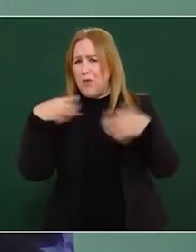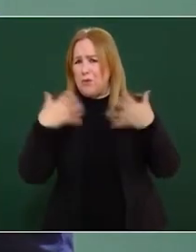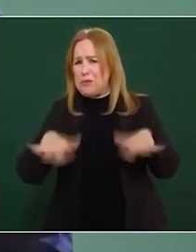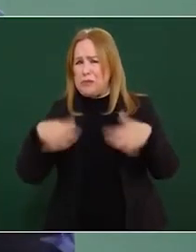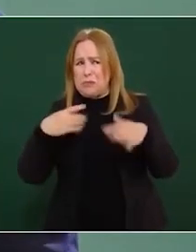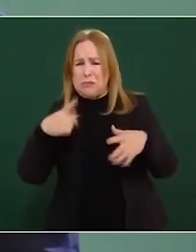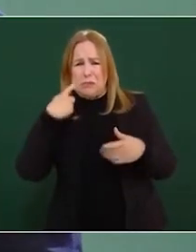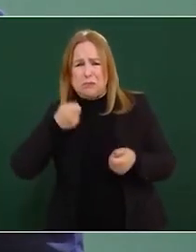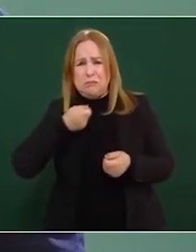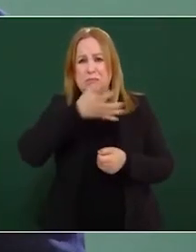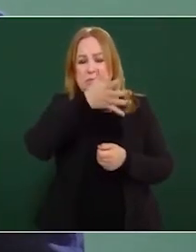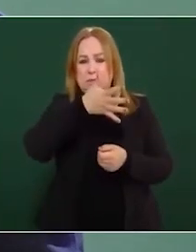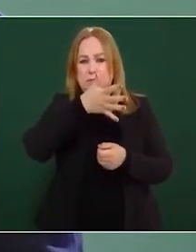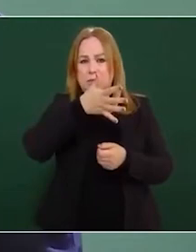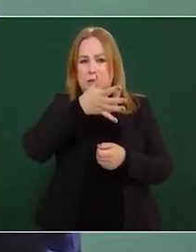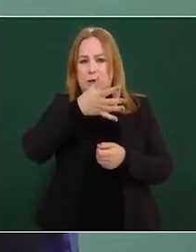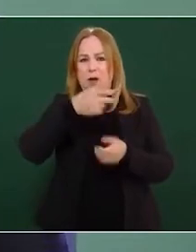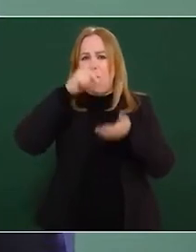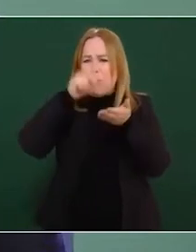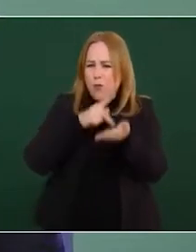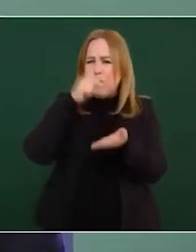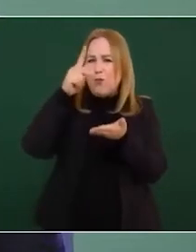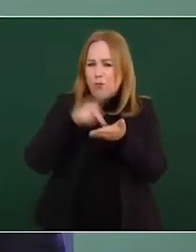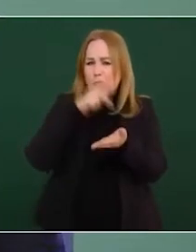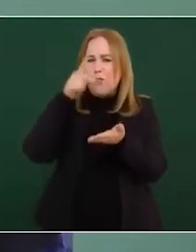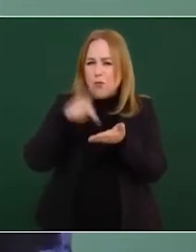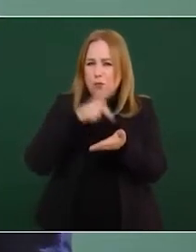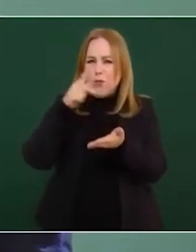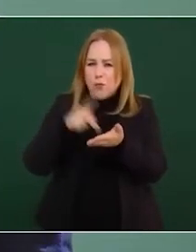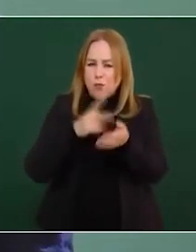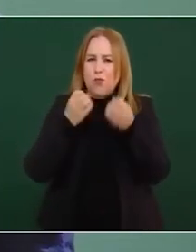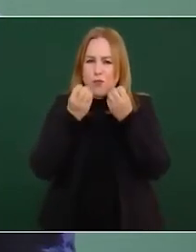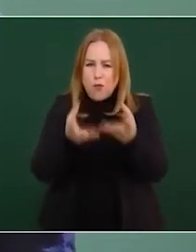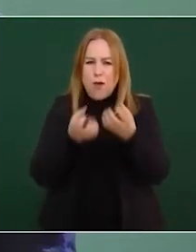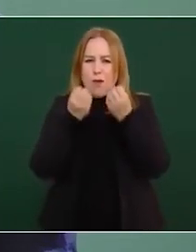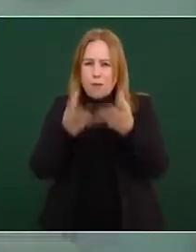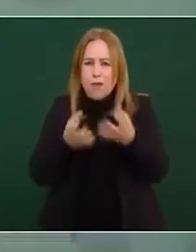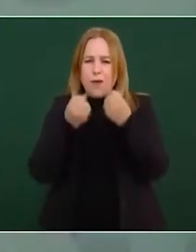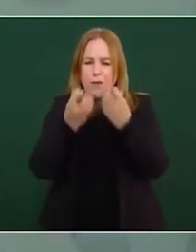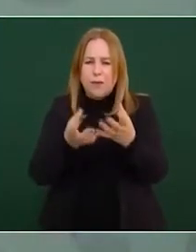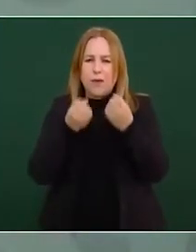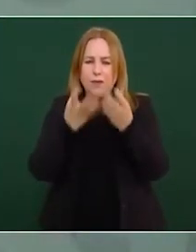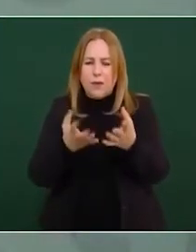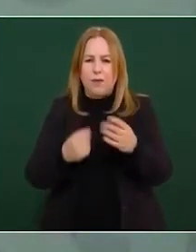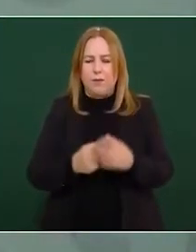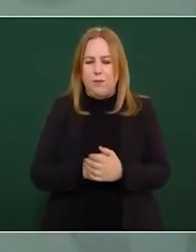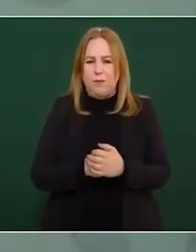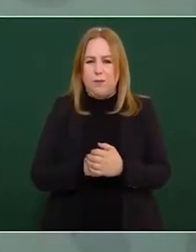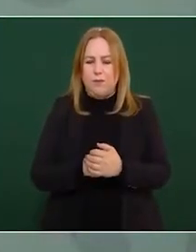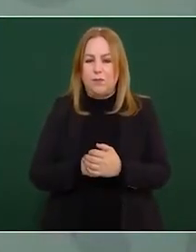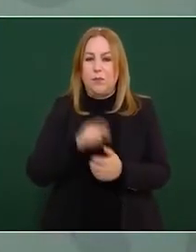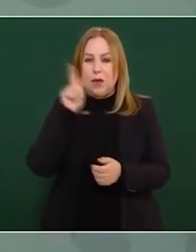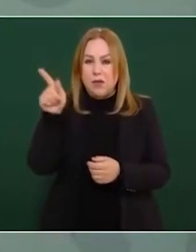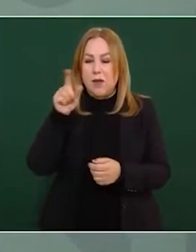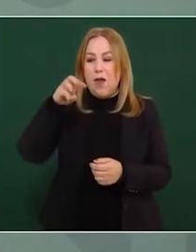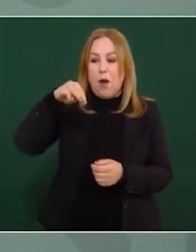que la repetían y la repetían y la repetían ese señor Morris